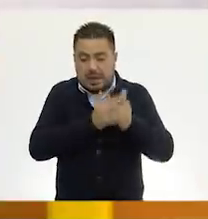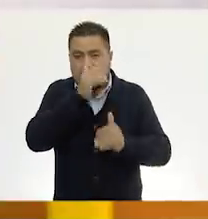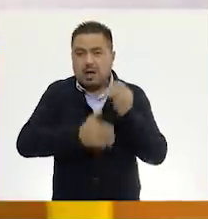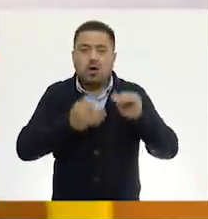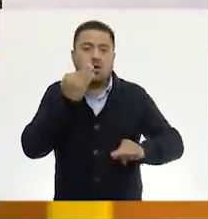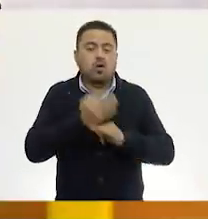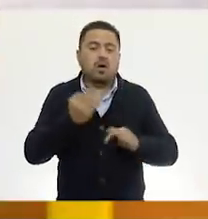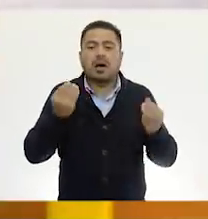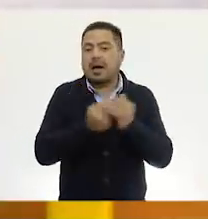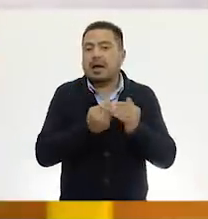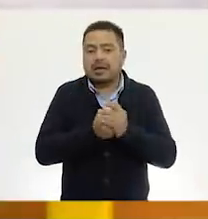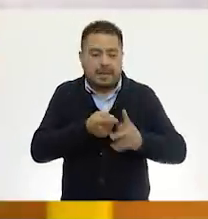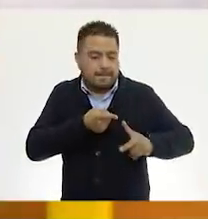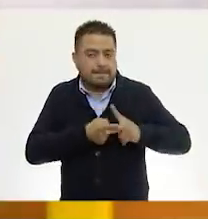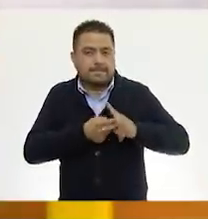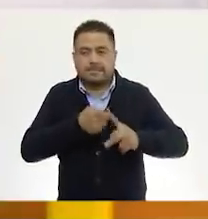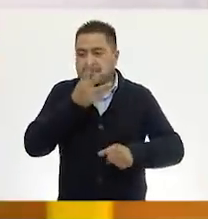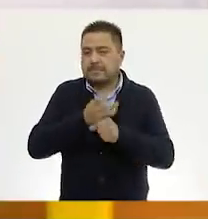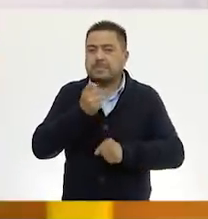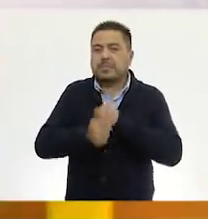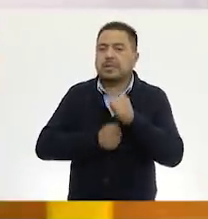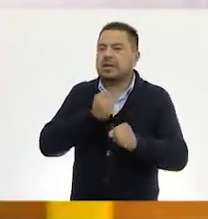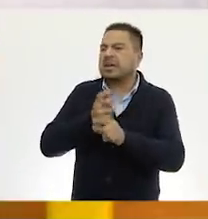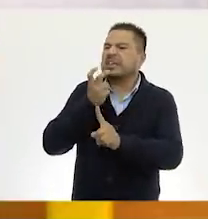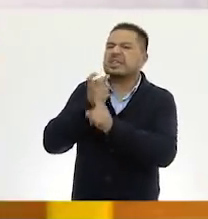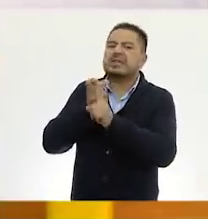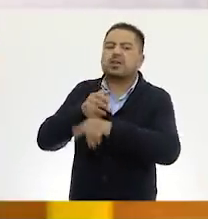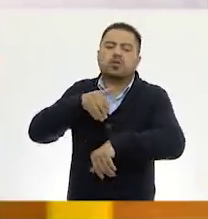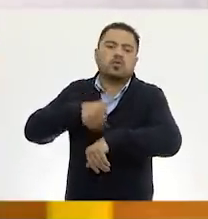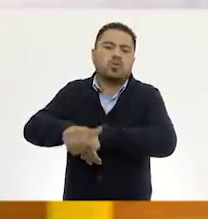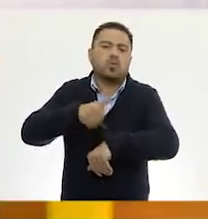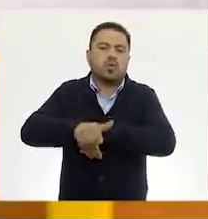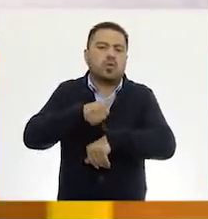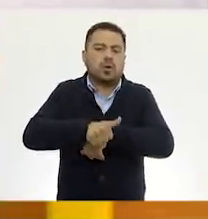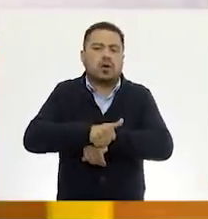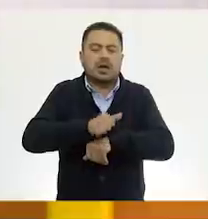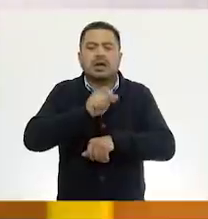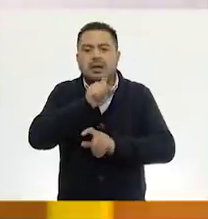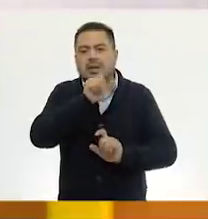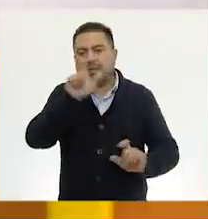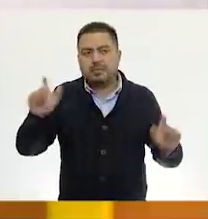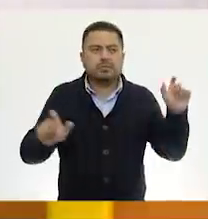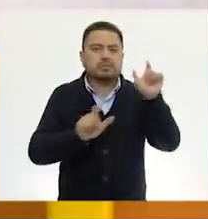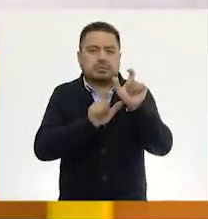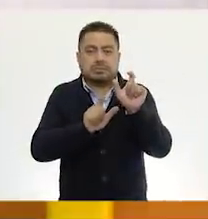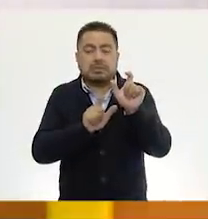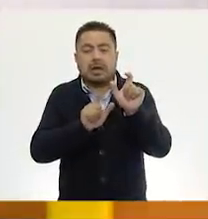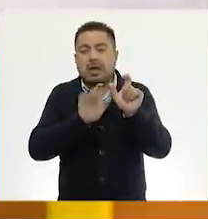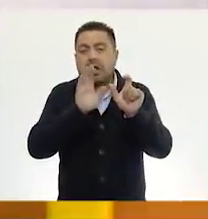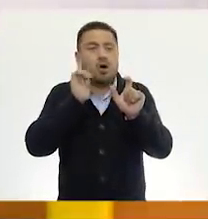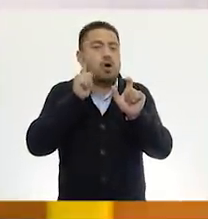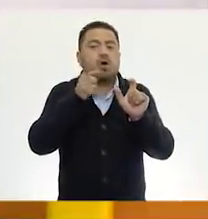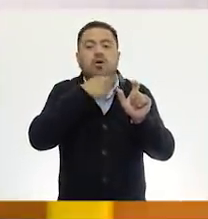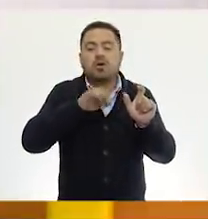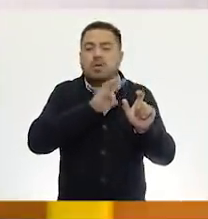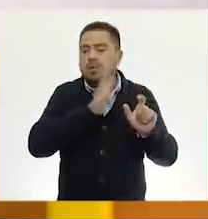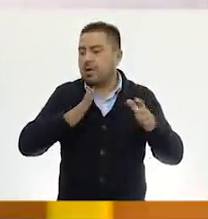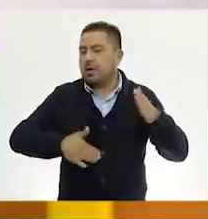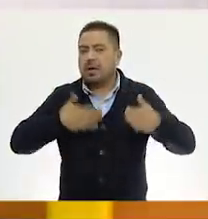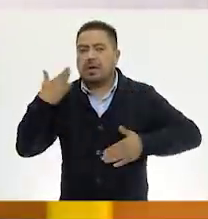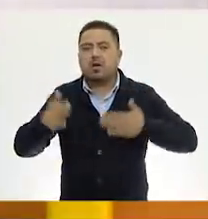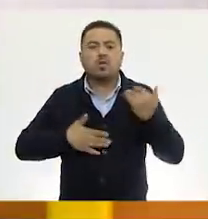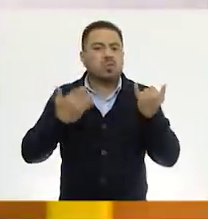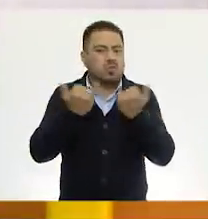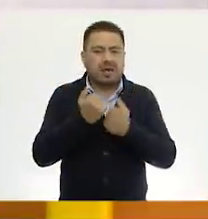Bueno, clase de matemáticas de tercer grado y esto fue los números y sus presentaciones. Esperamos que lo hayas disfrutado